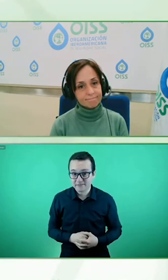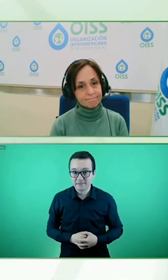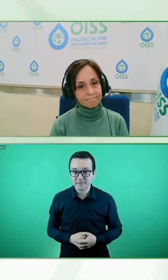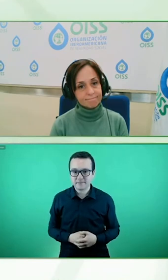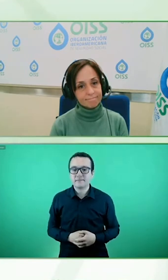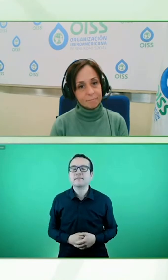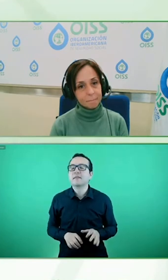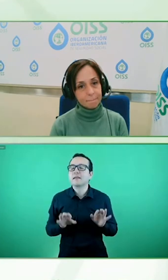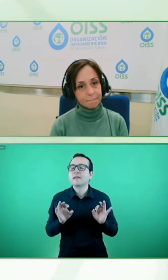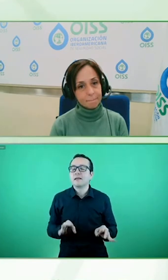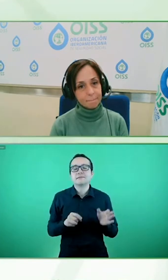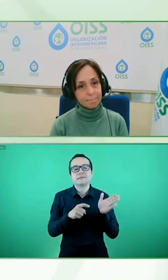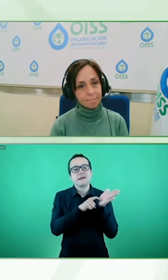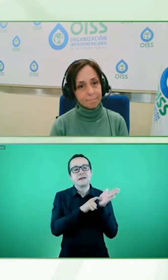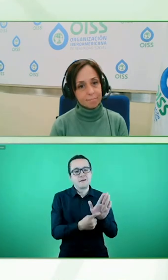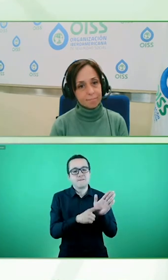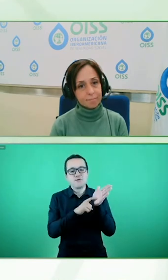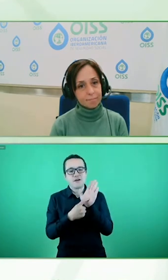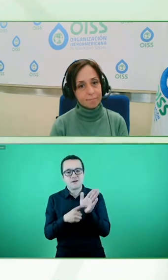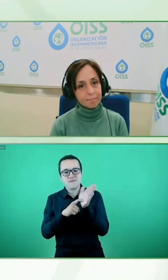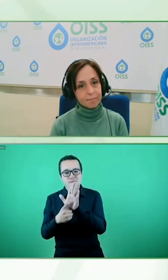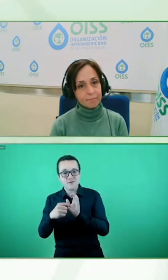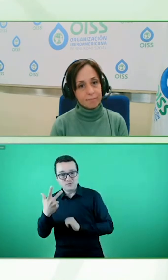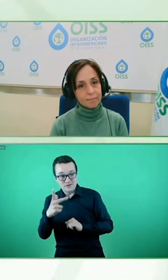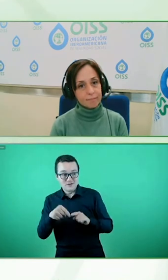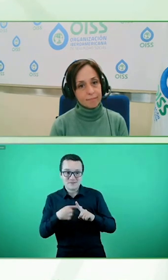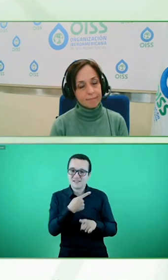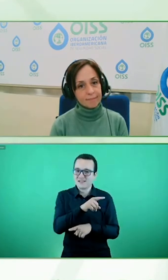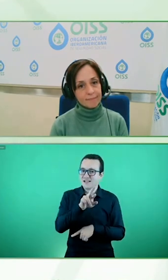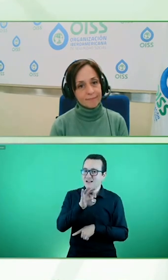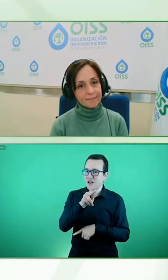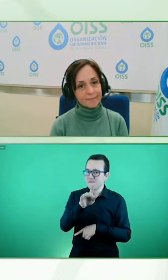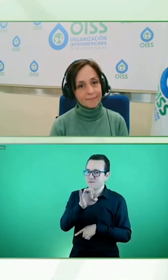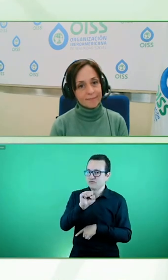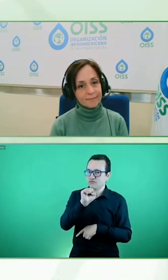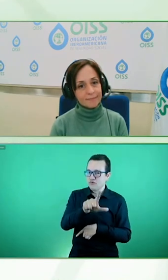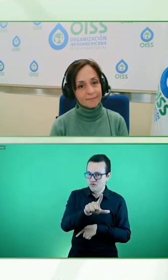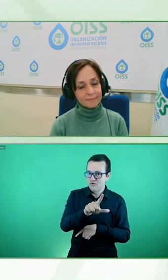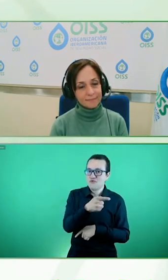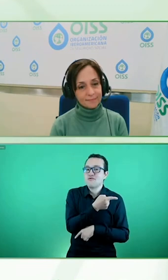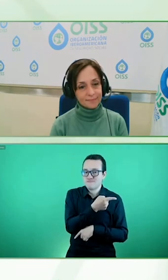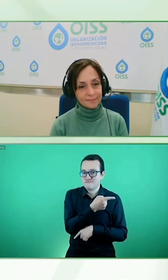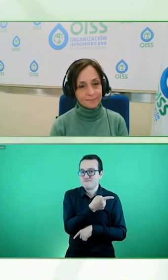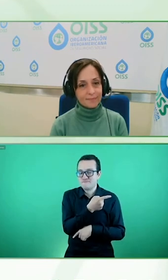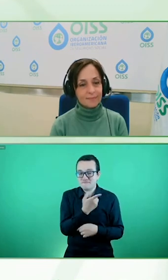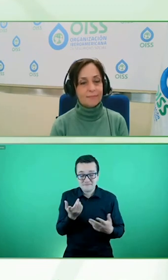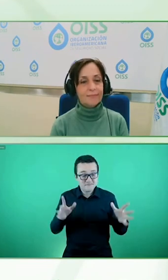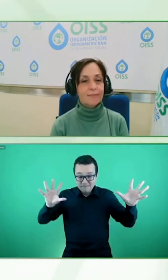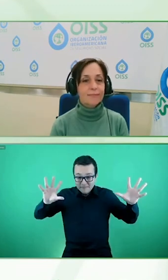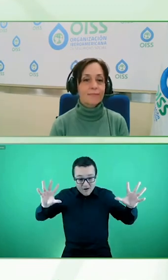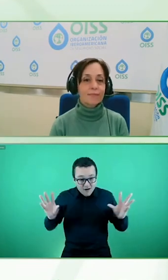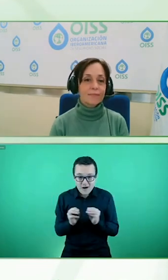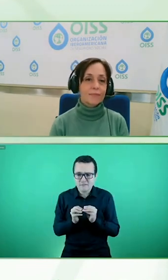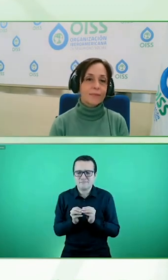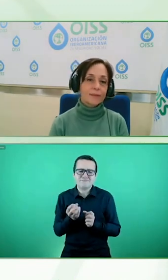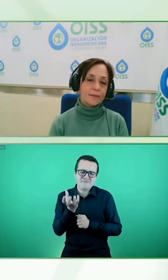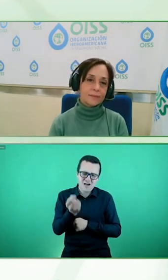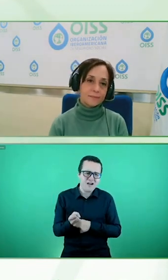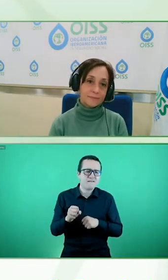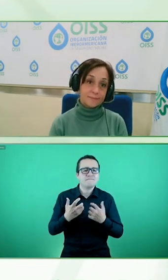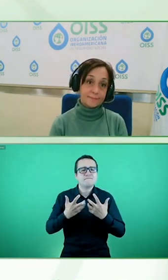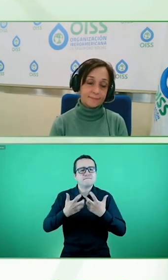pero creo que hay mucho más ejemplos y tenemos treinta y seis empresas pero es bueno